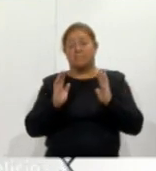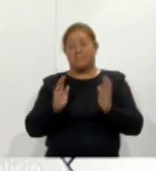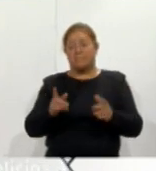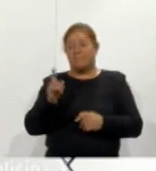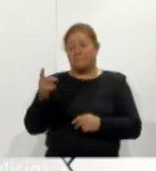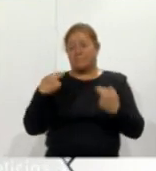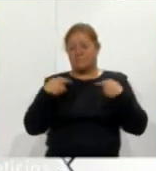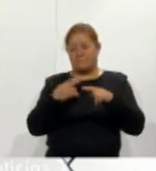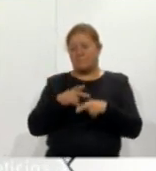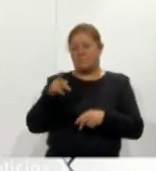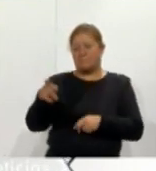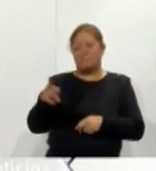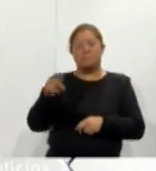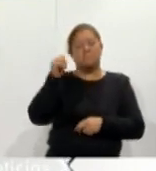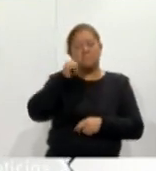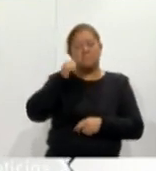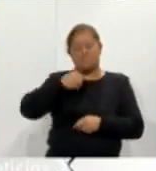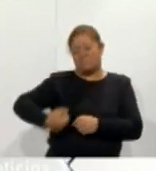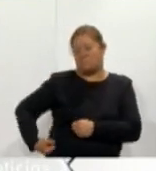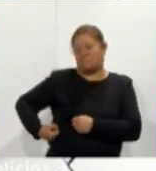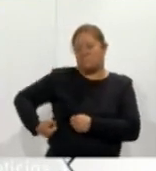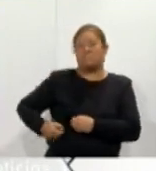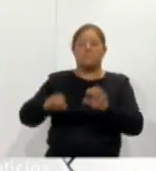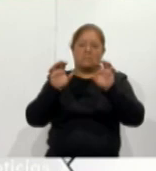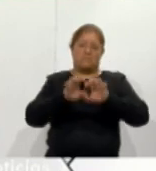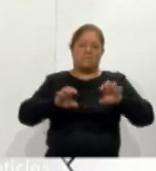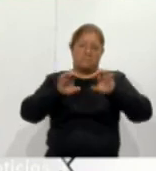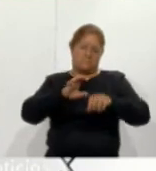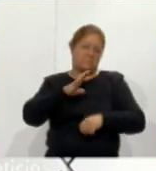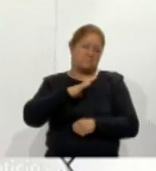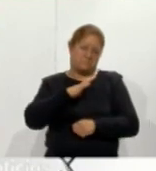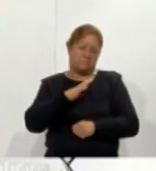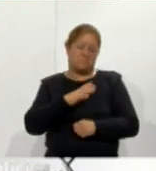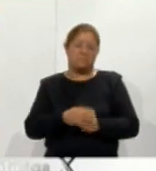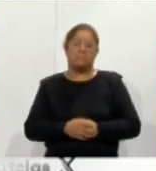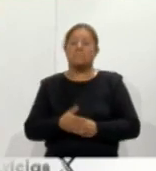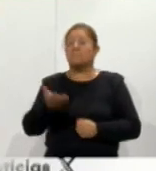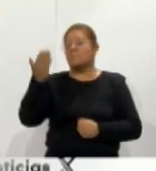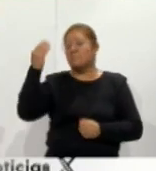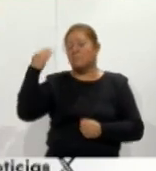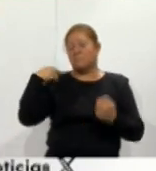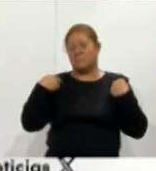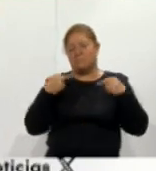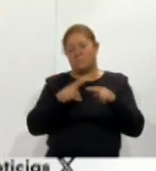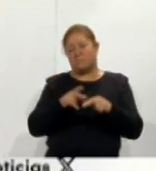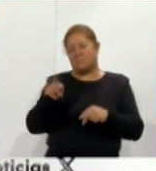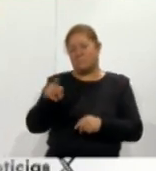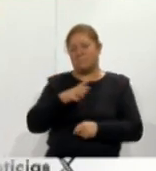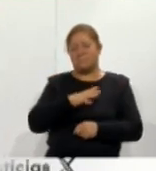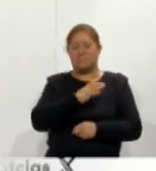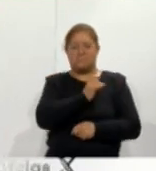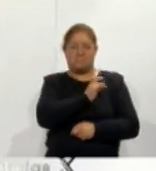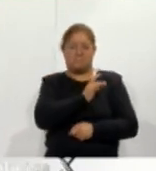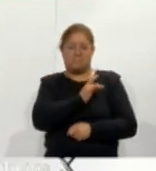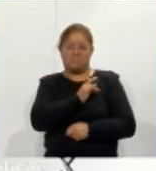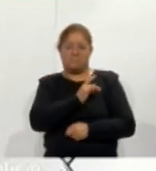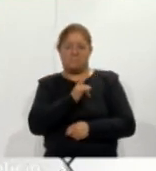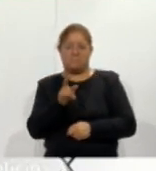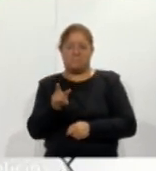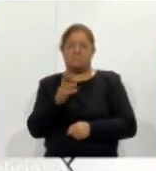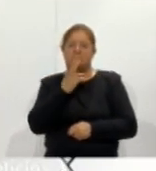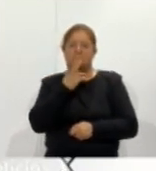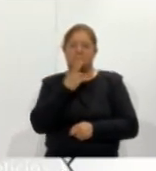maestro que no traiga su maletín con su computadora y antes el maestro tenía miedo de usar la